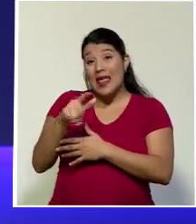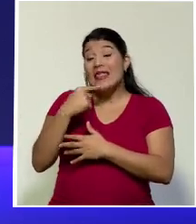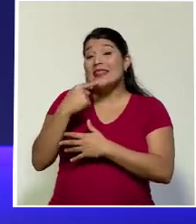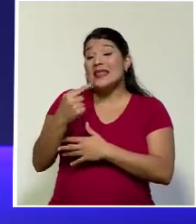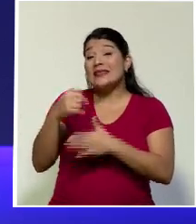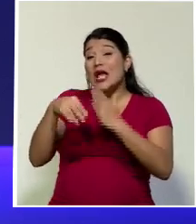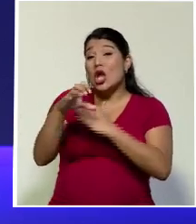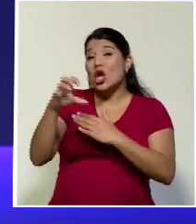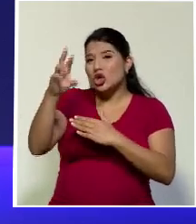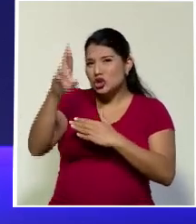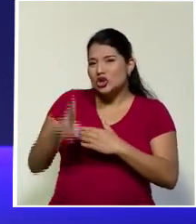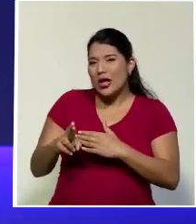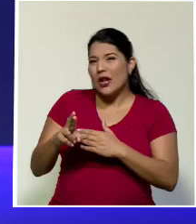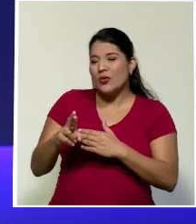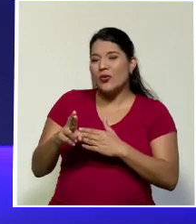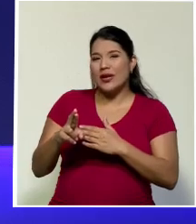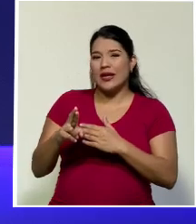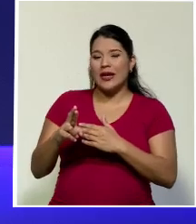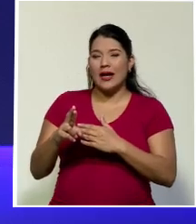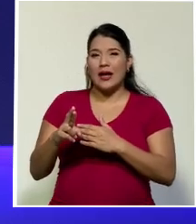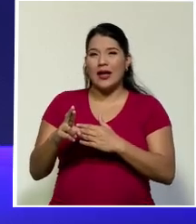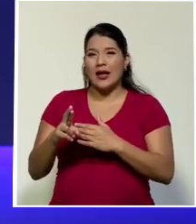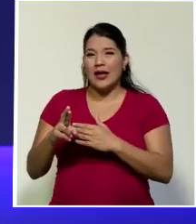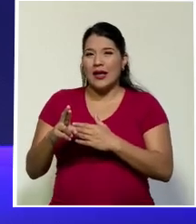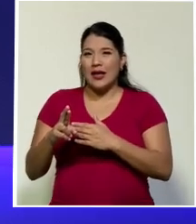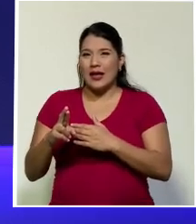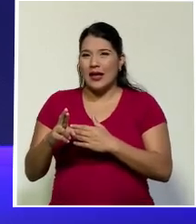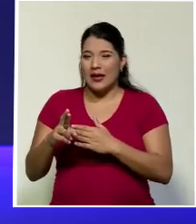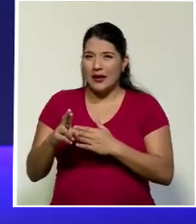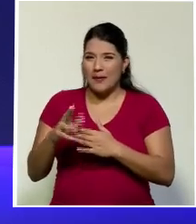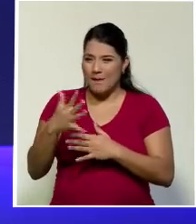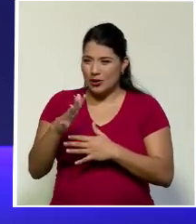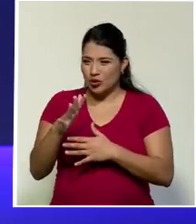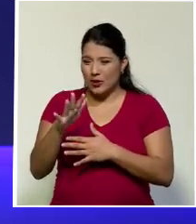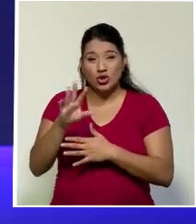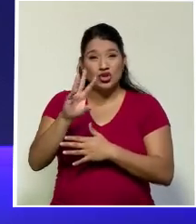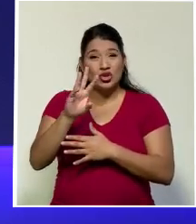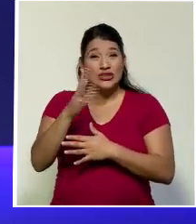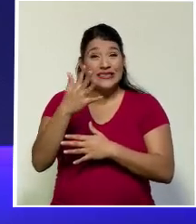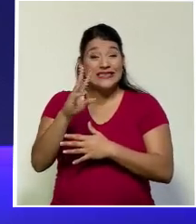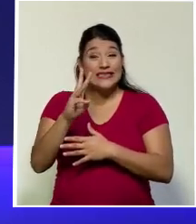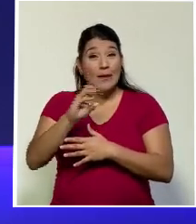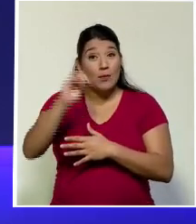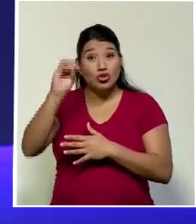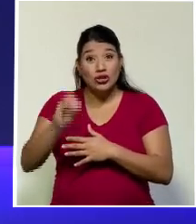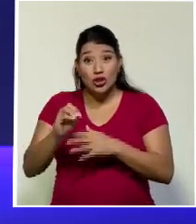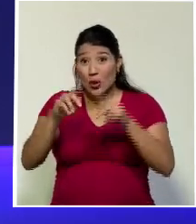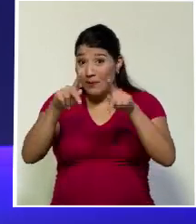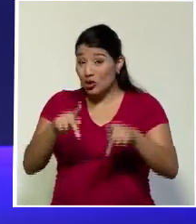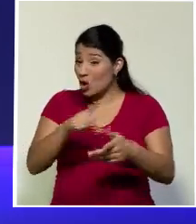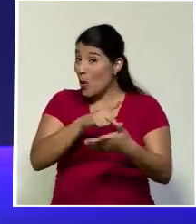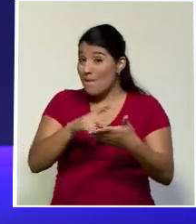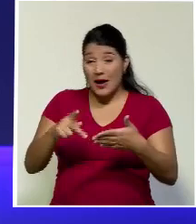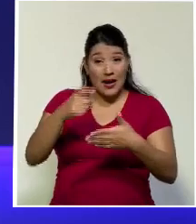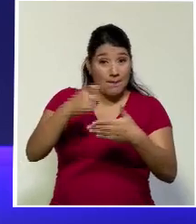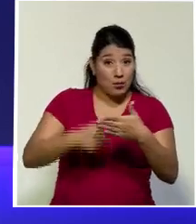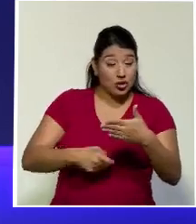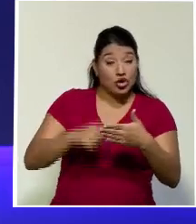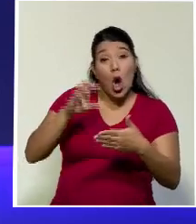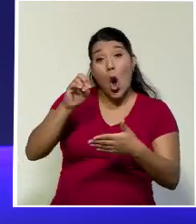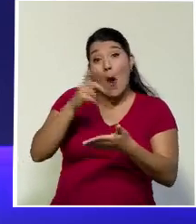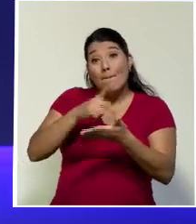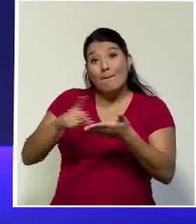orden entre impuesto de renta e impuesto al valor agregado en el orden del 6%. Sin embargo, eso solamente